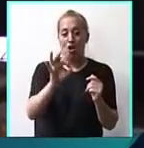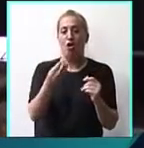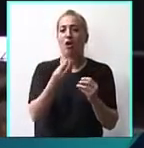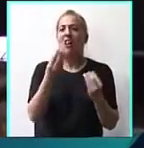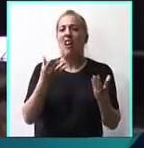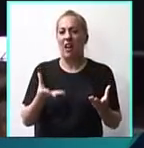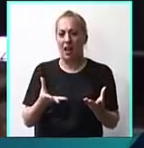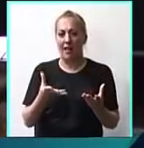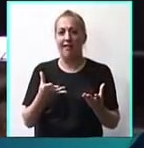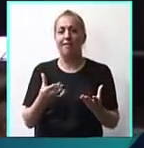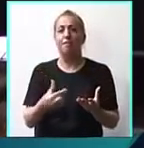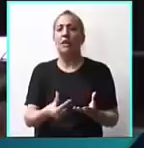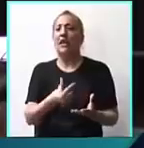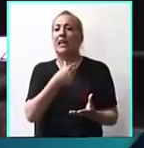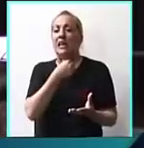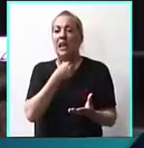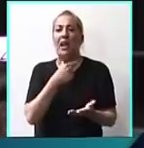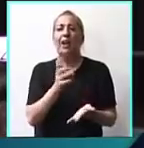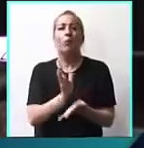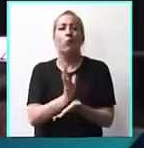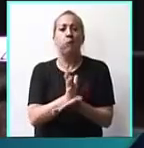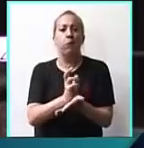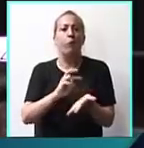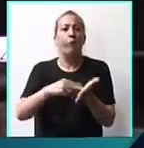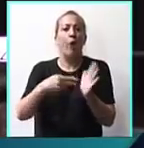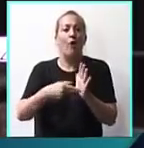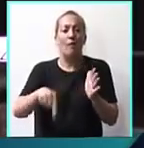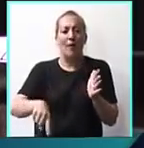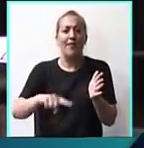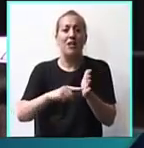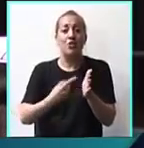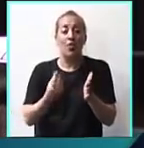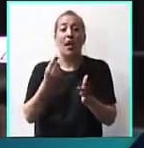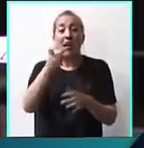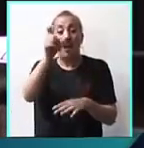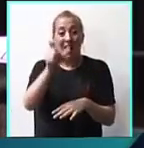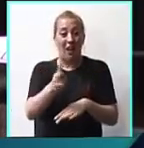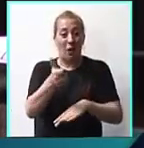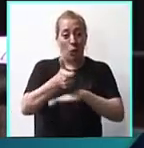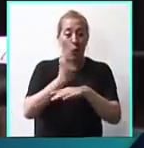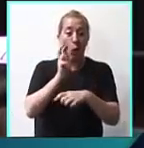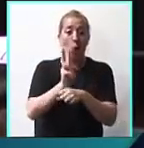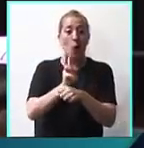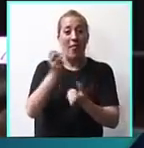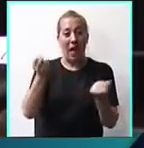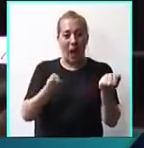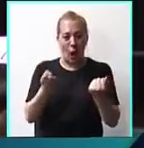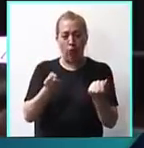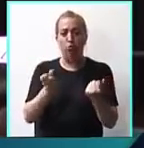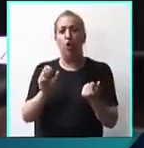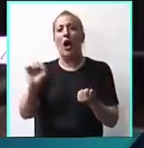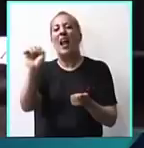poner como los grandes problemas de la ciudad a los cuidacoches y limpia vidrios.